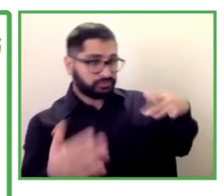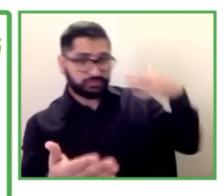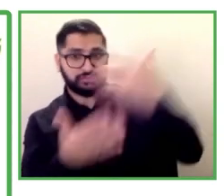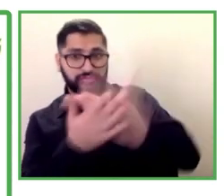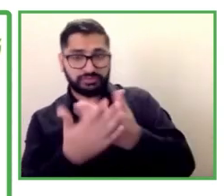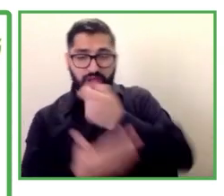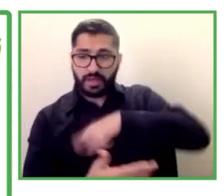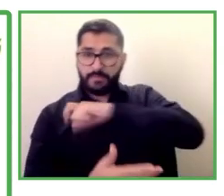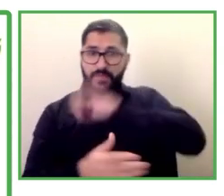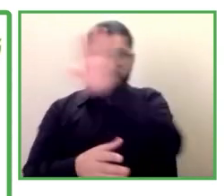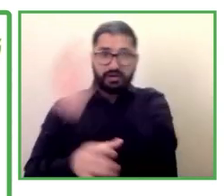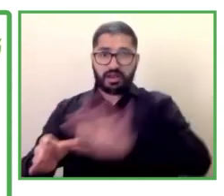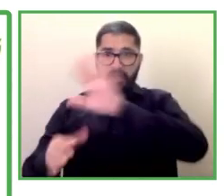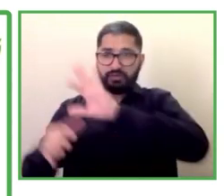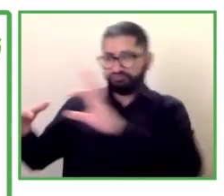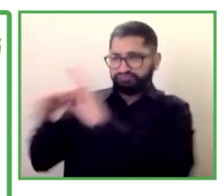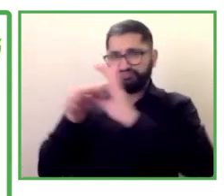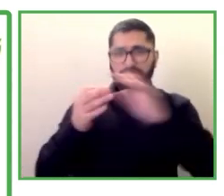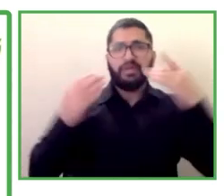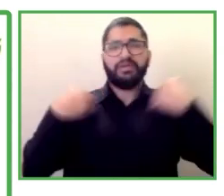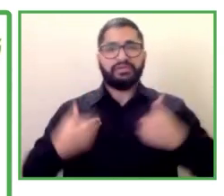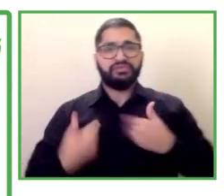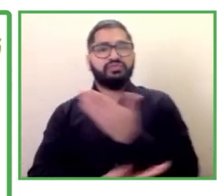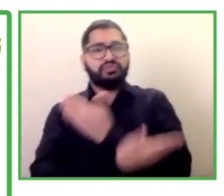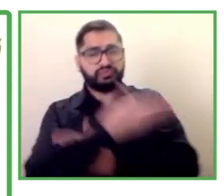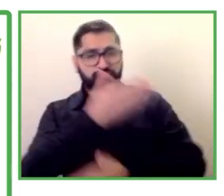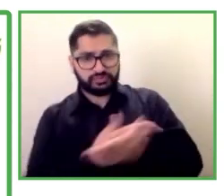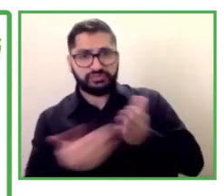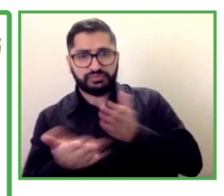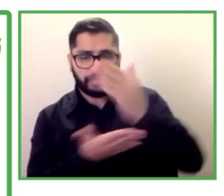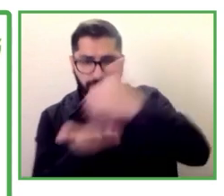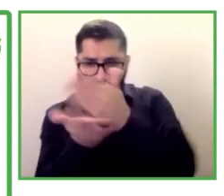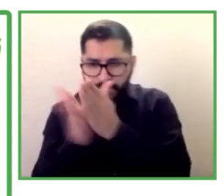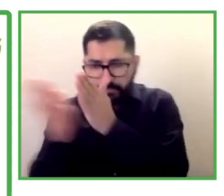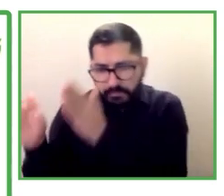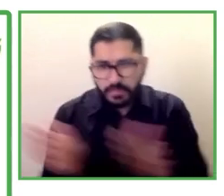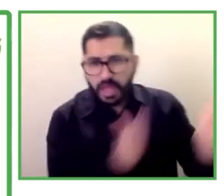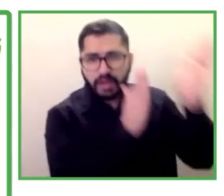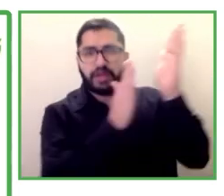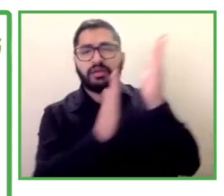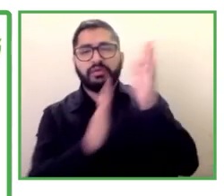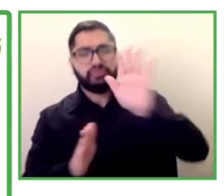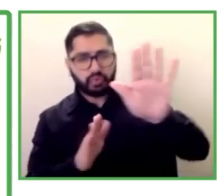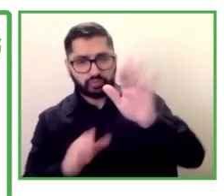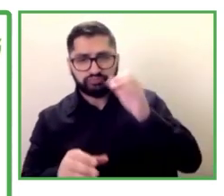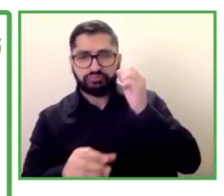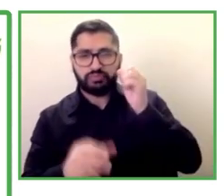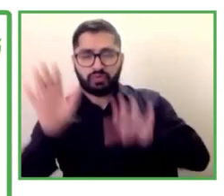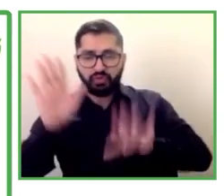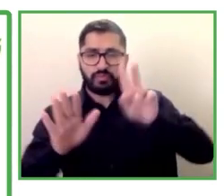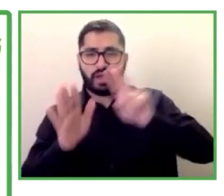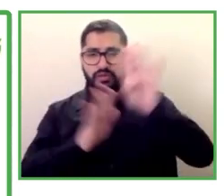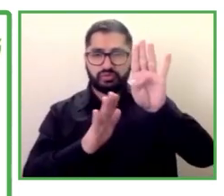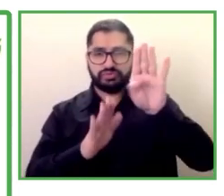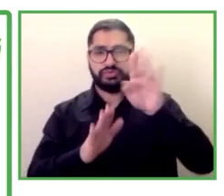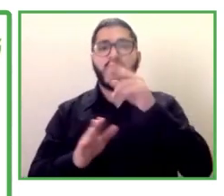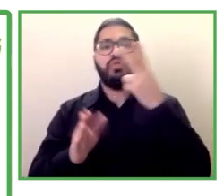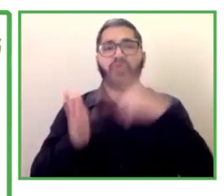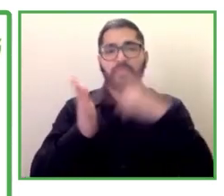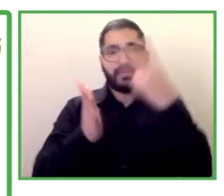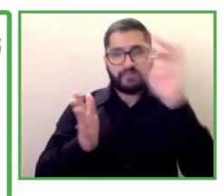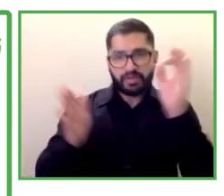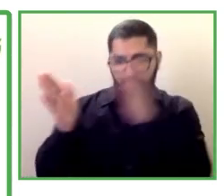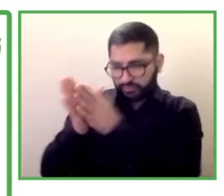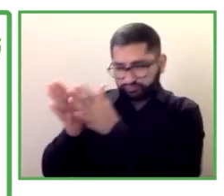Acción 2014-2020 ha sido el marco de referencia y directriz de todas las políticas públicas sobre discapacidad que se